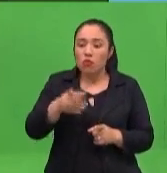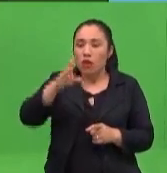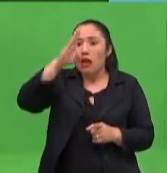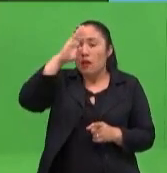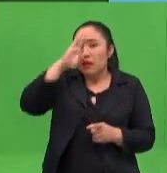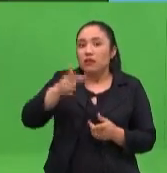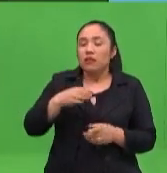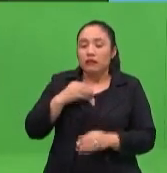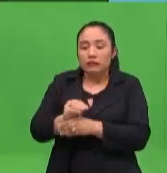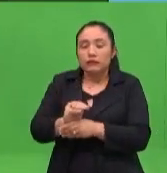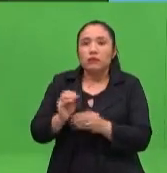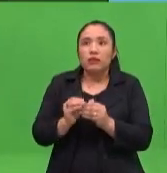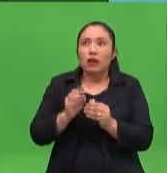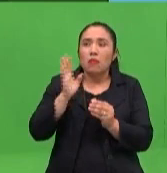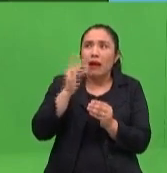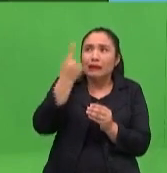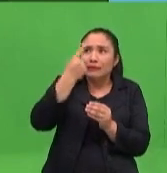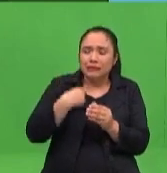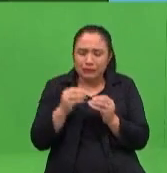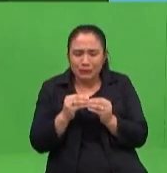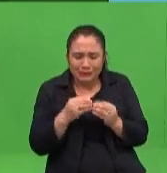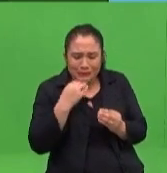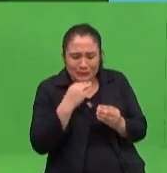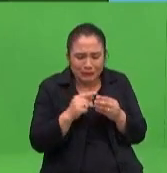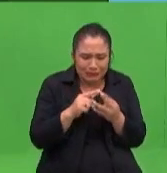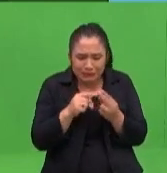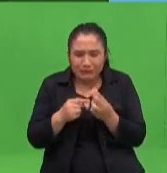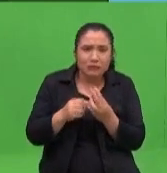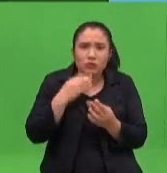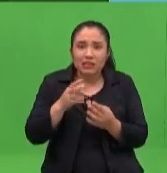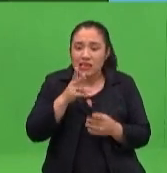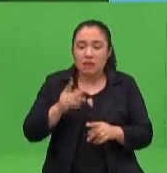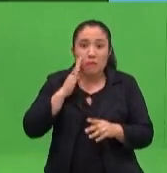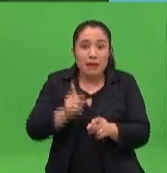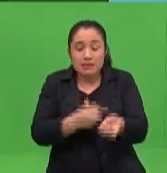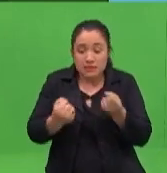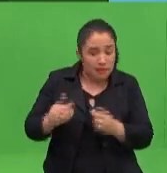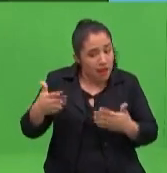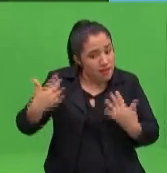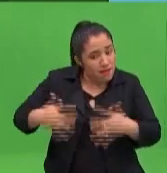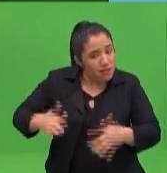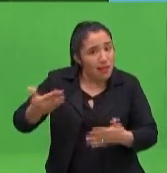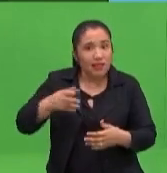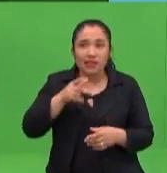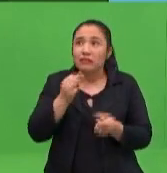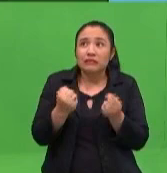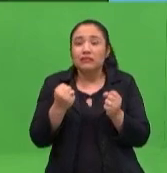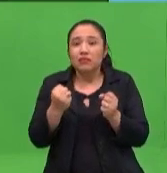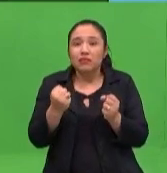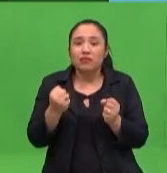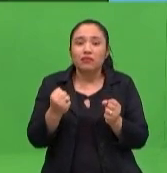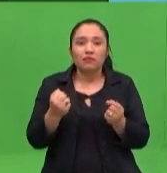esperando que termine la suma, ¿aprenderá él en esa situación? O quizá